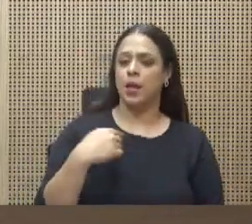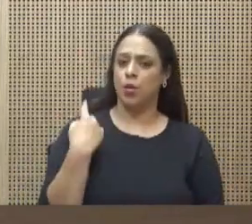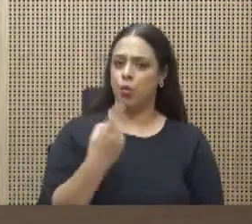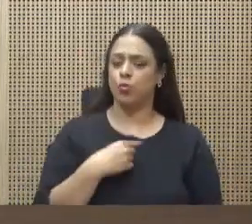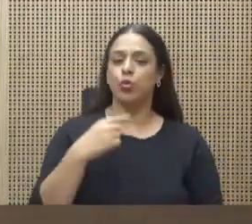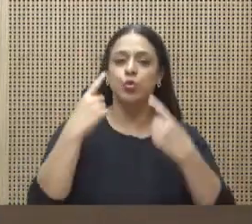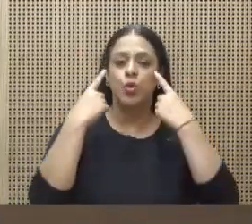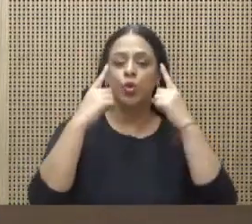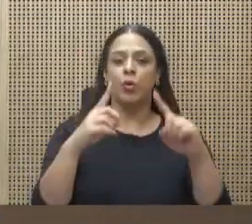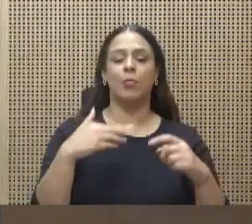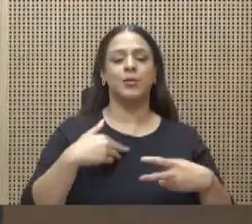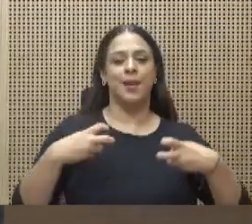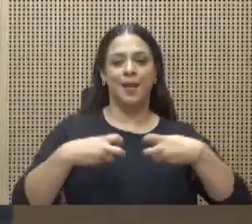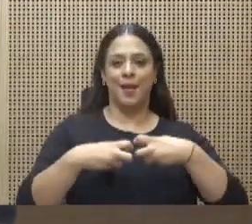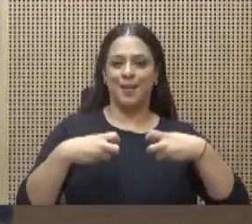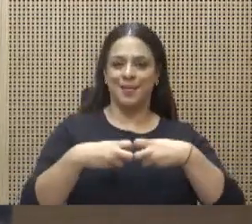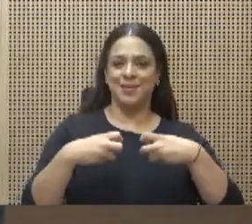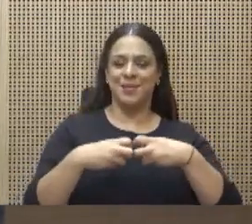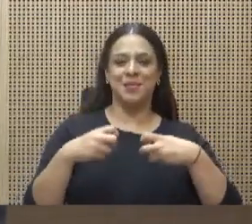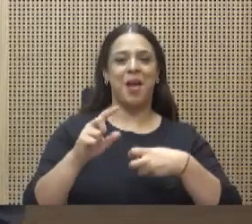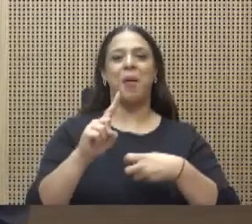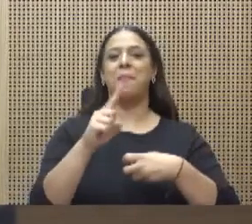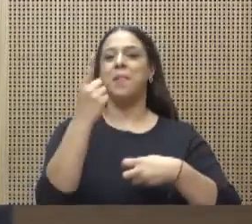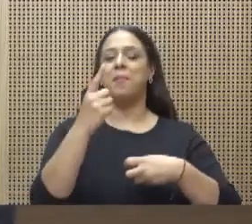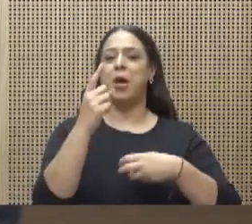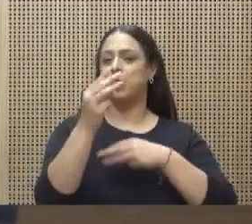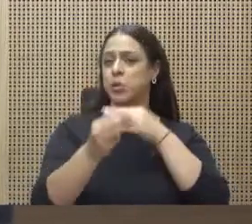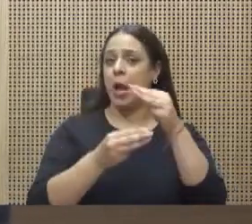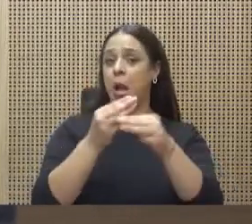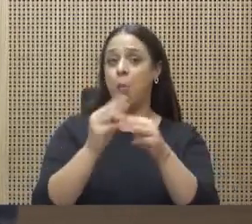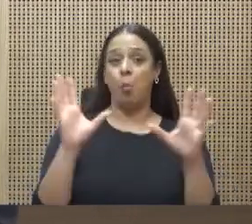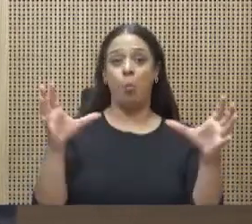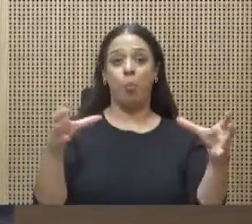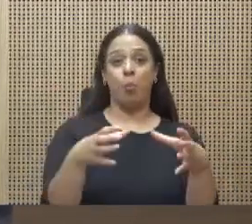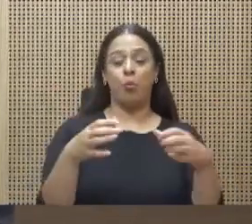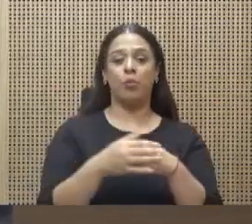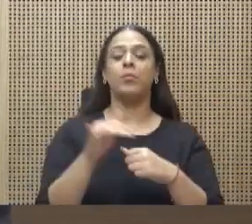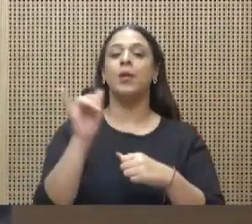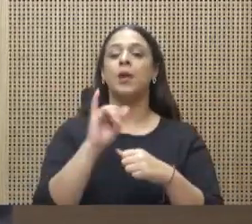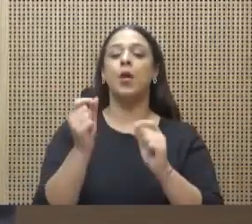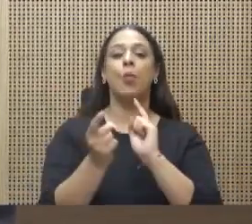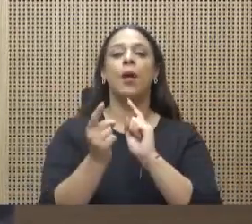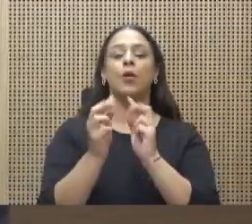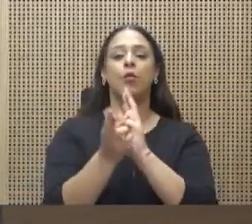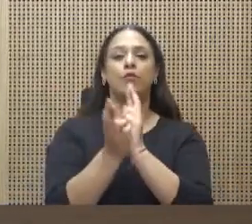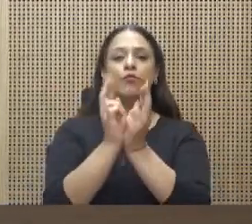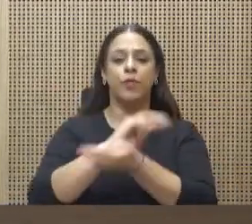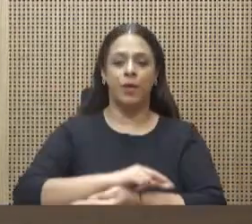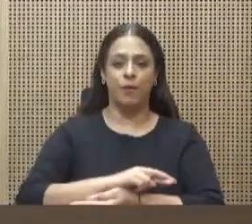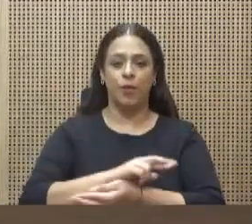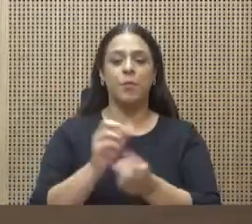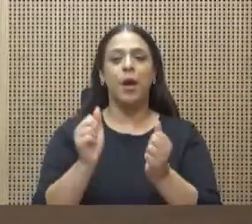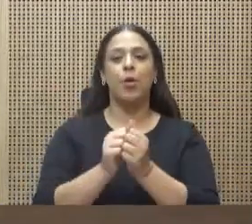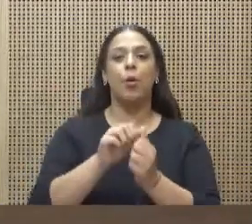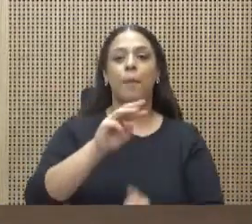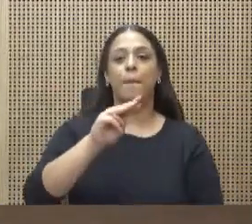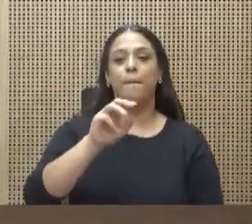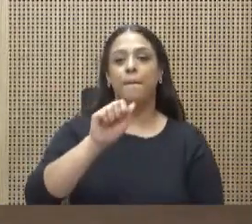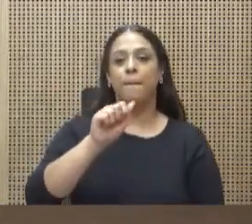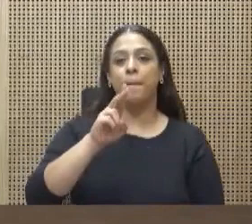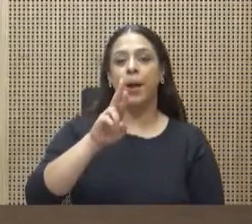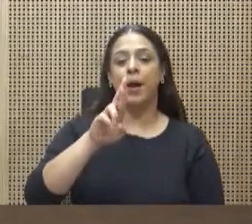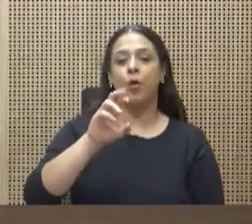el mundo, como llegamos a tener con la gran reforma del prócer liberal don Mauro Fernández, educación primaria,